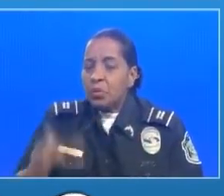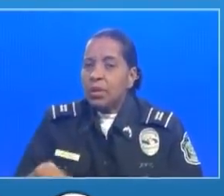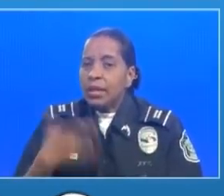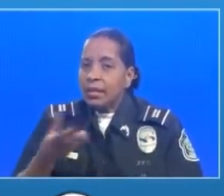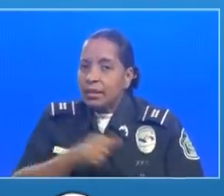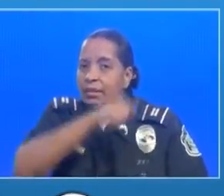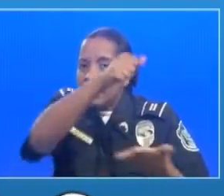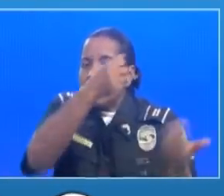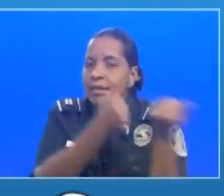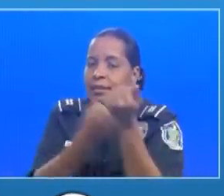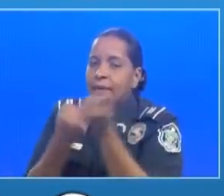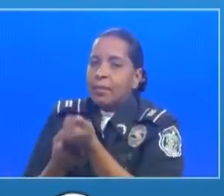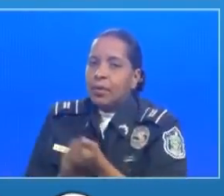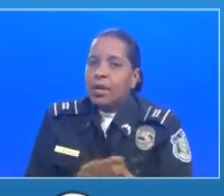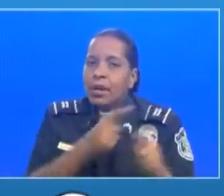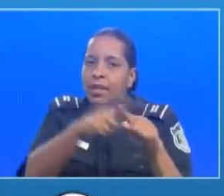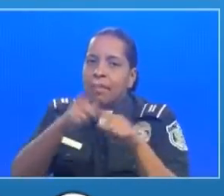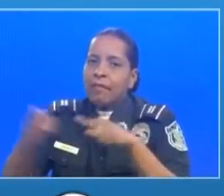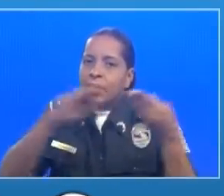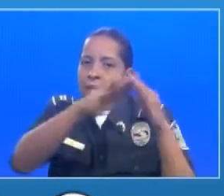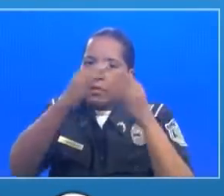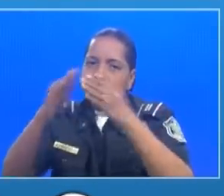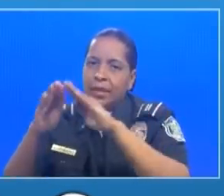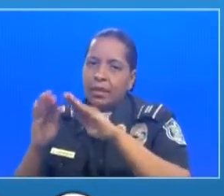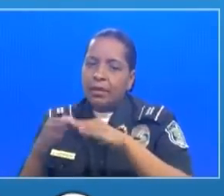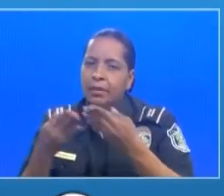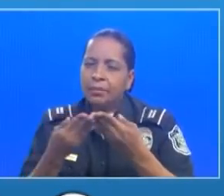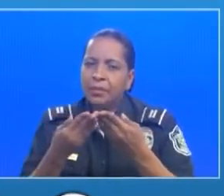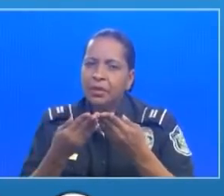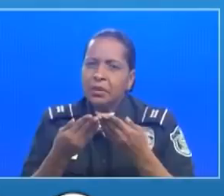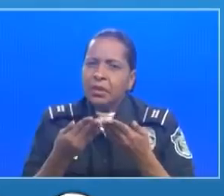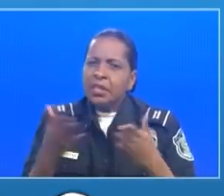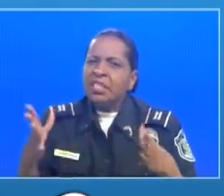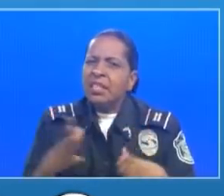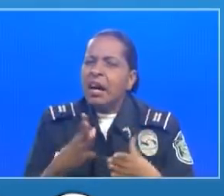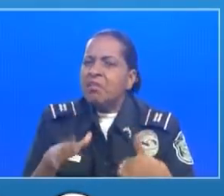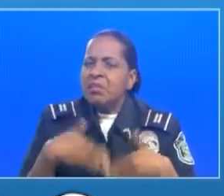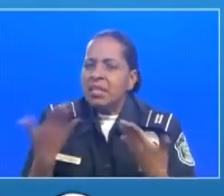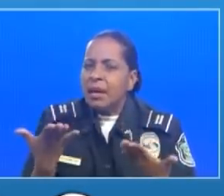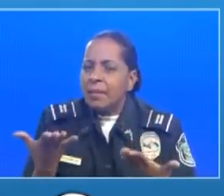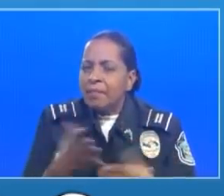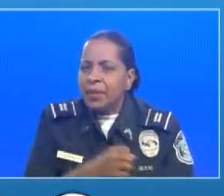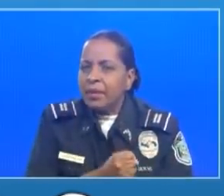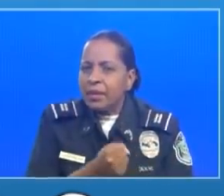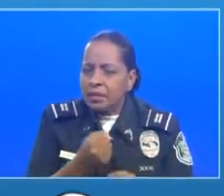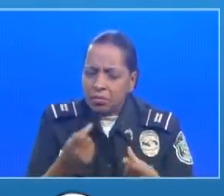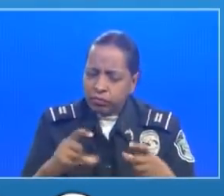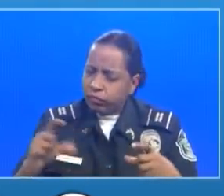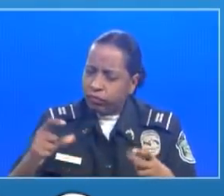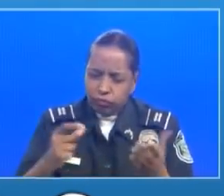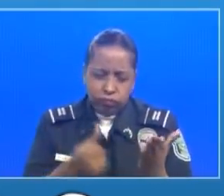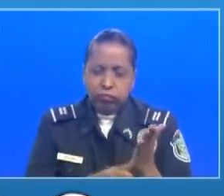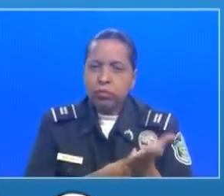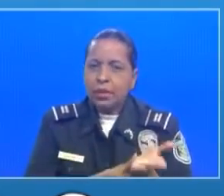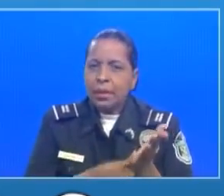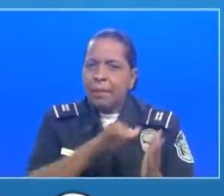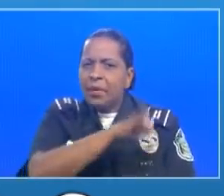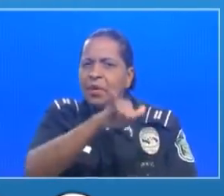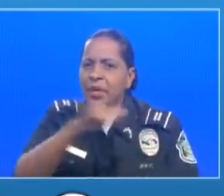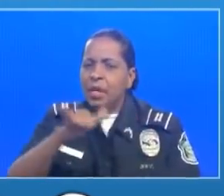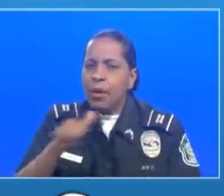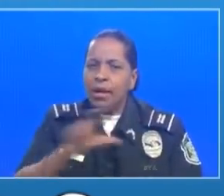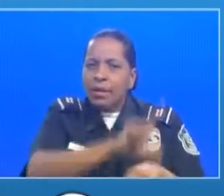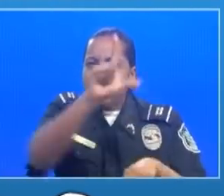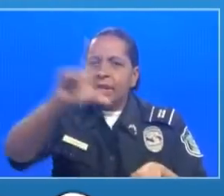en todas las comunidades ¿qué se está haciendo con la utilización de la cédula para garantizar que le llegue a todas las familias panameñas por igual este